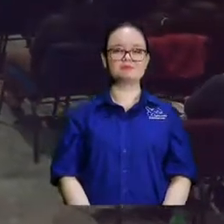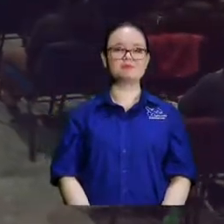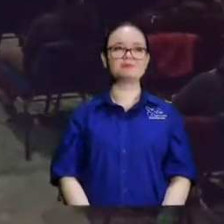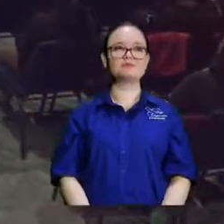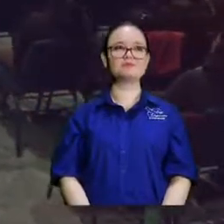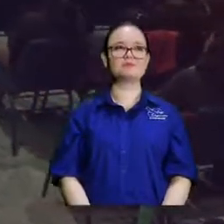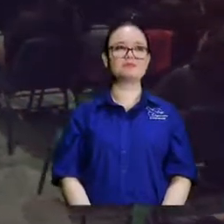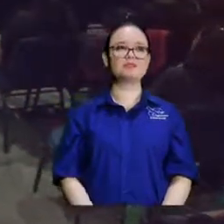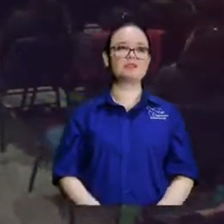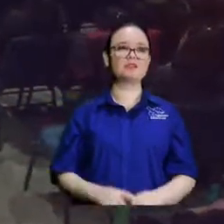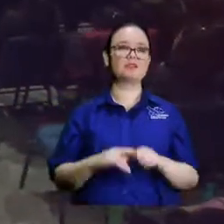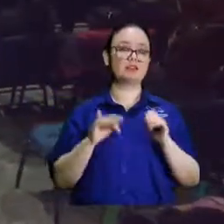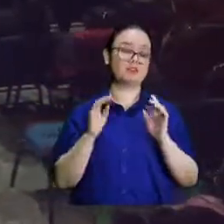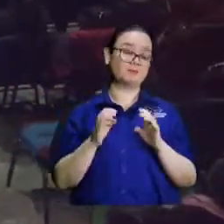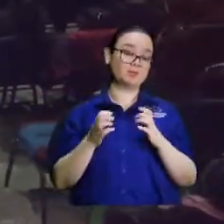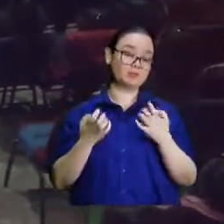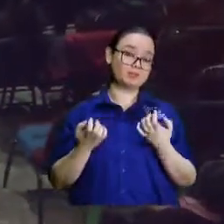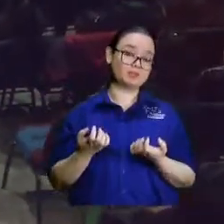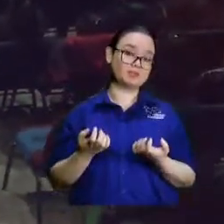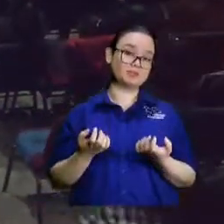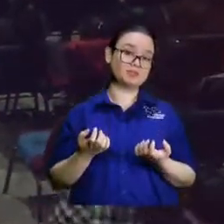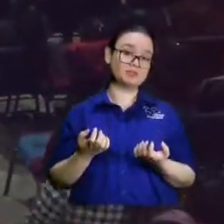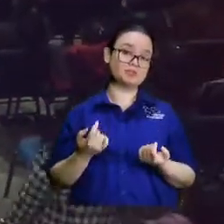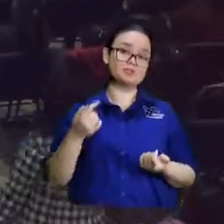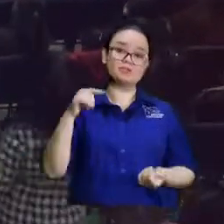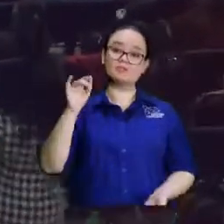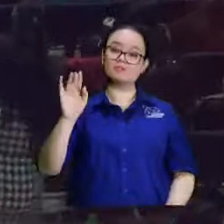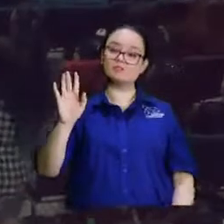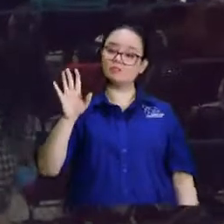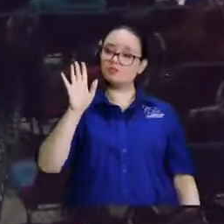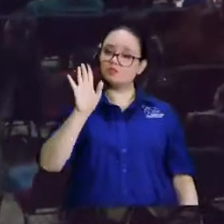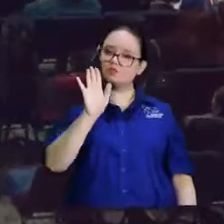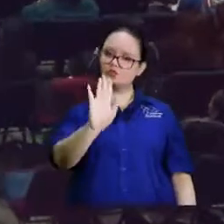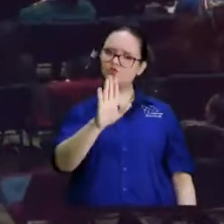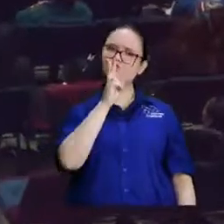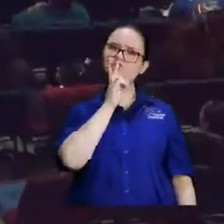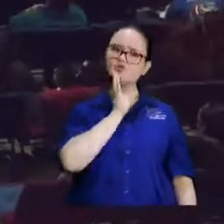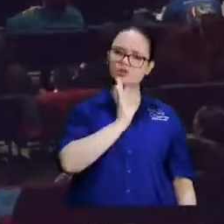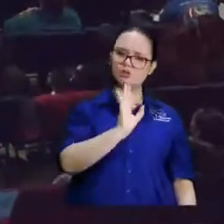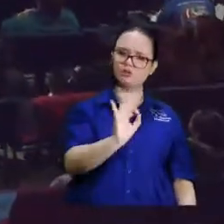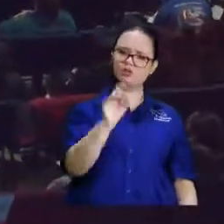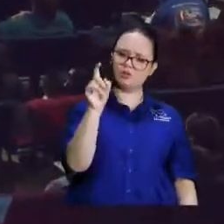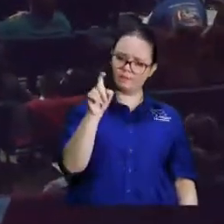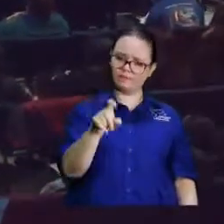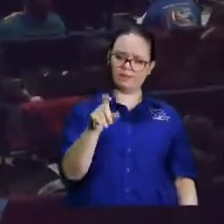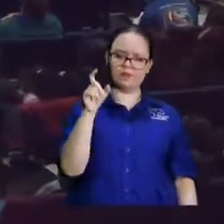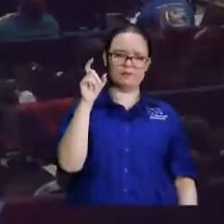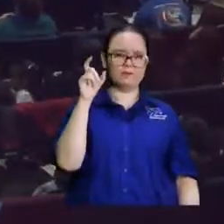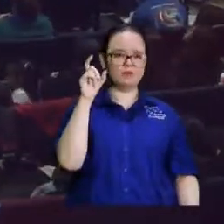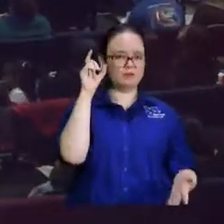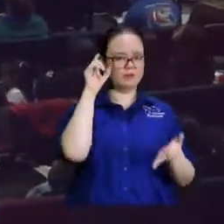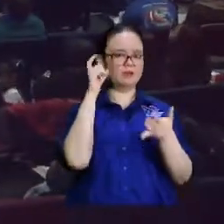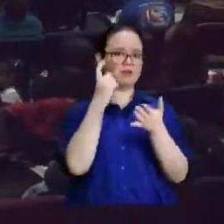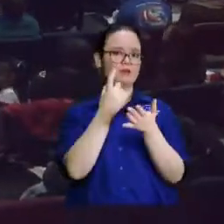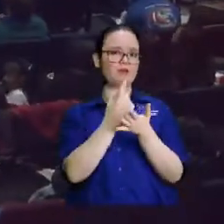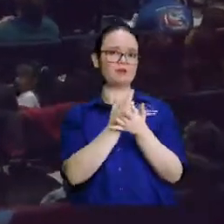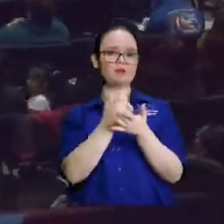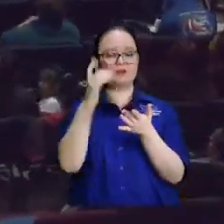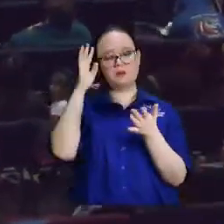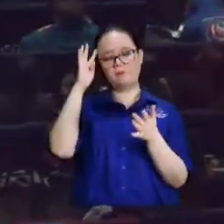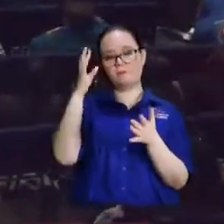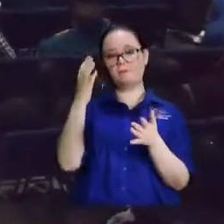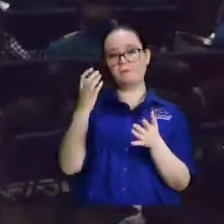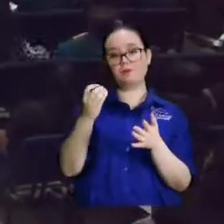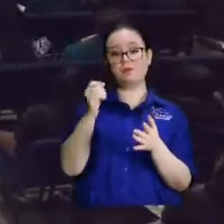gracias hermanos sus hijos le tienen que creer porque mire por sus